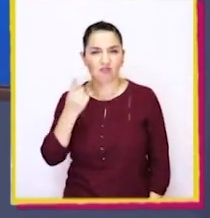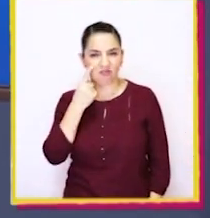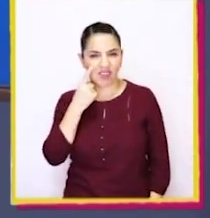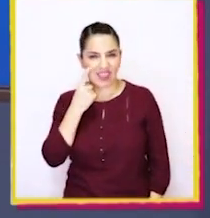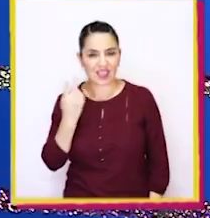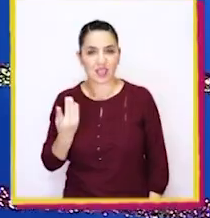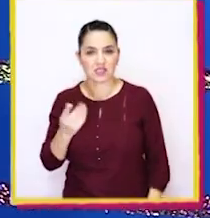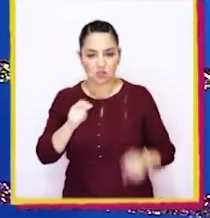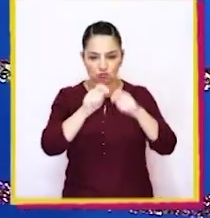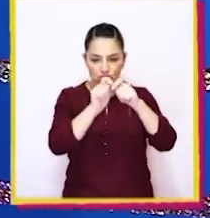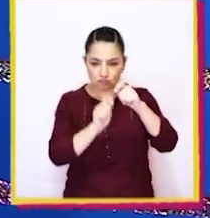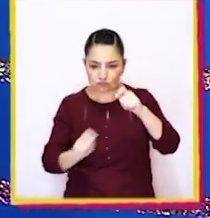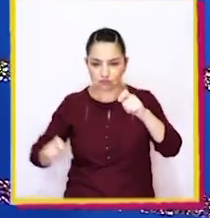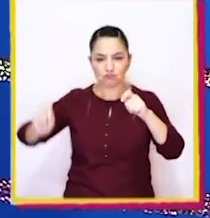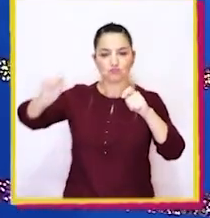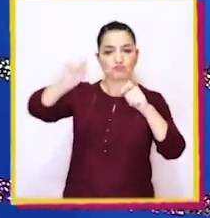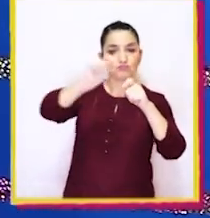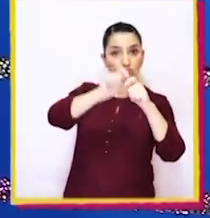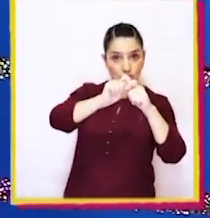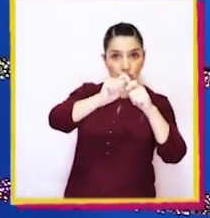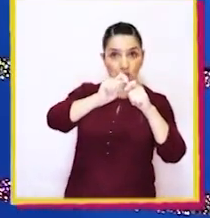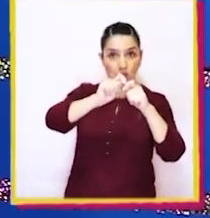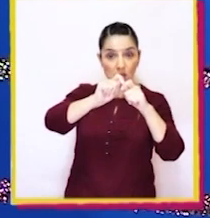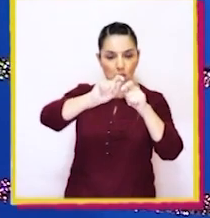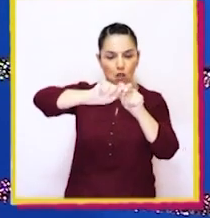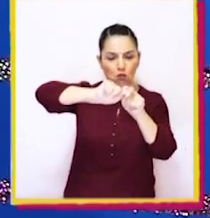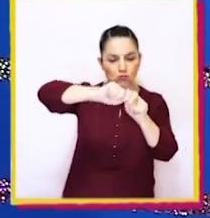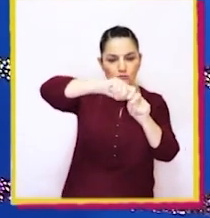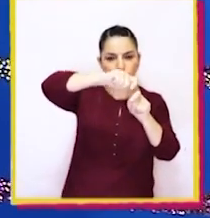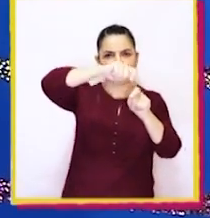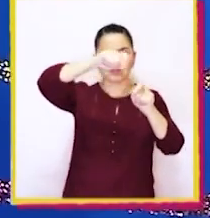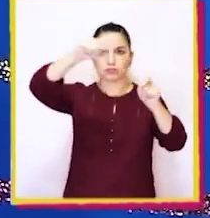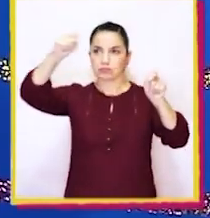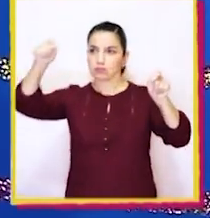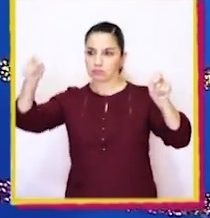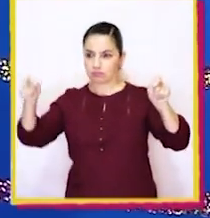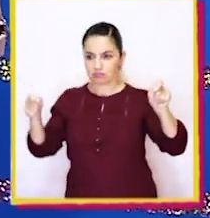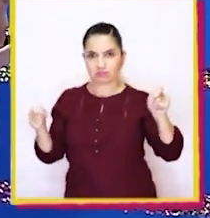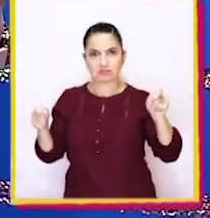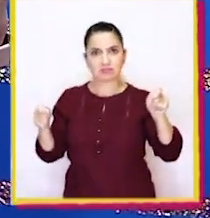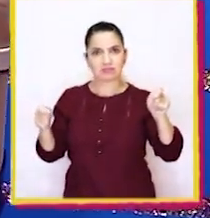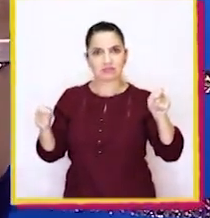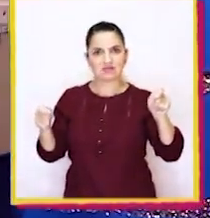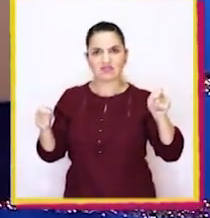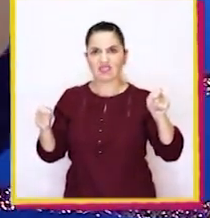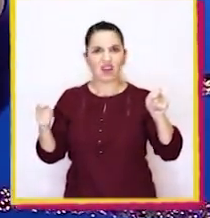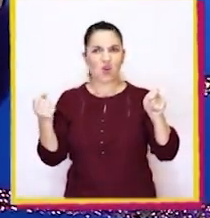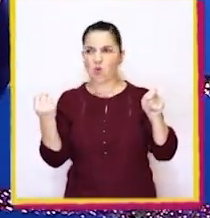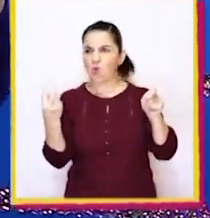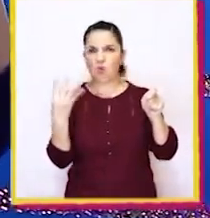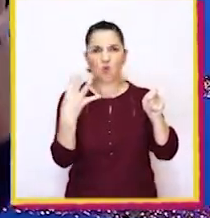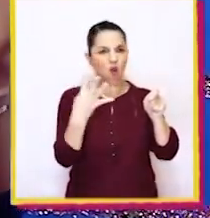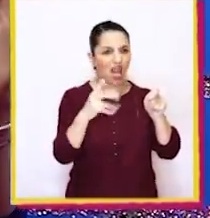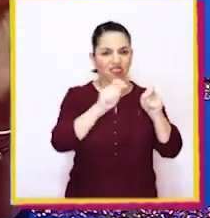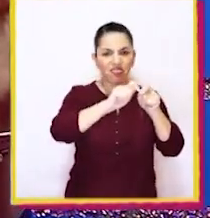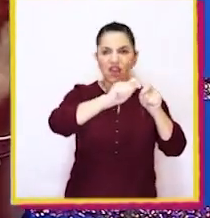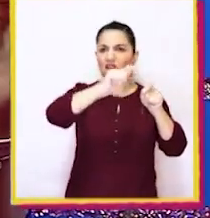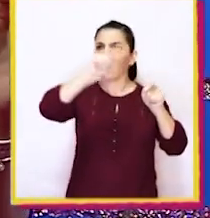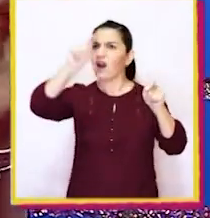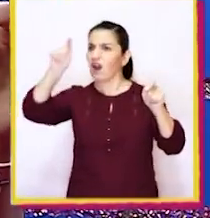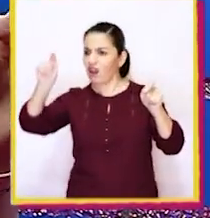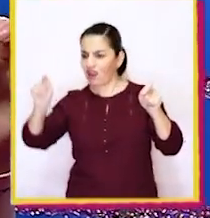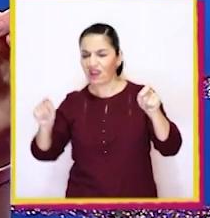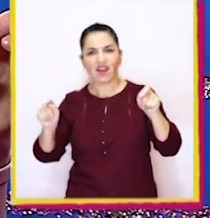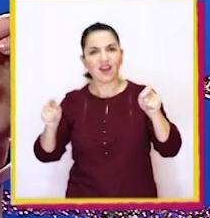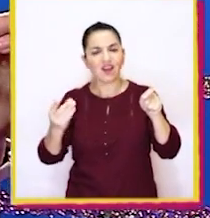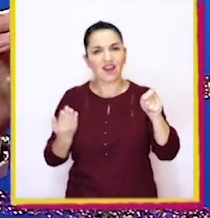Fíjense que se une en esta parte. Si abrimos el círculo, ¿de cuántas líneas curvas